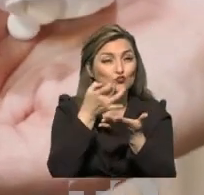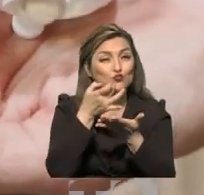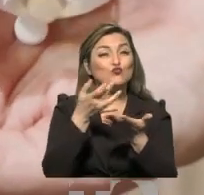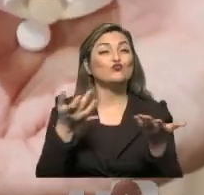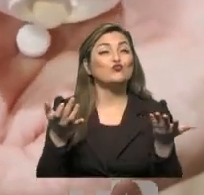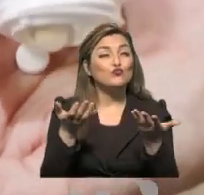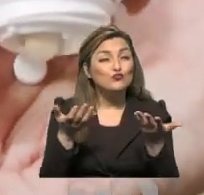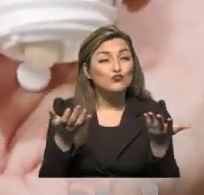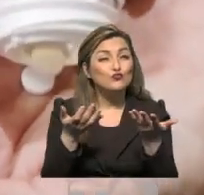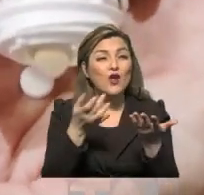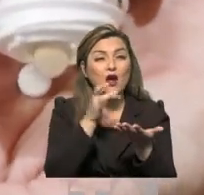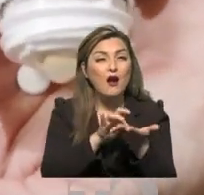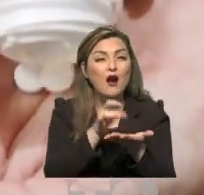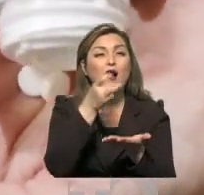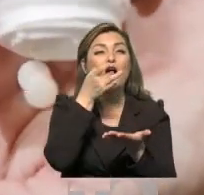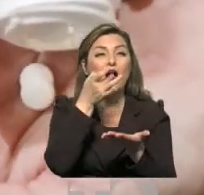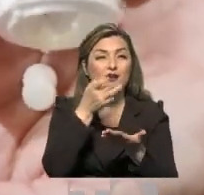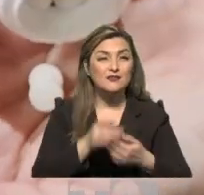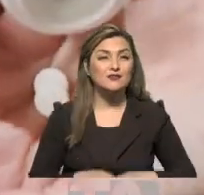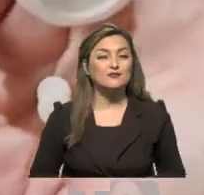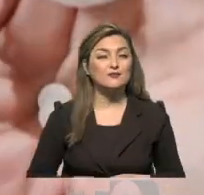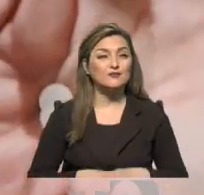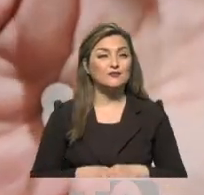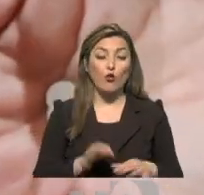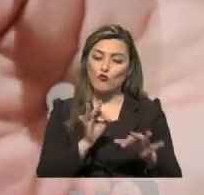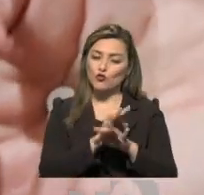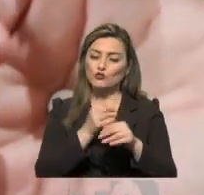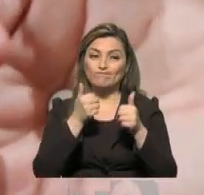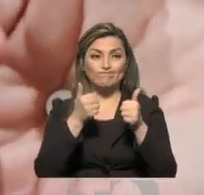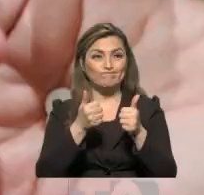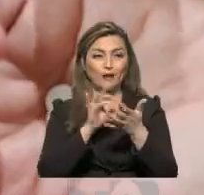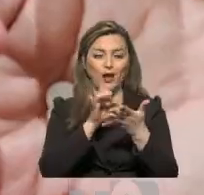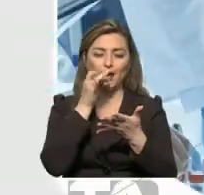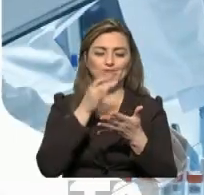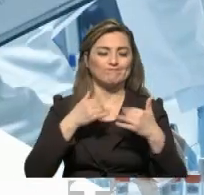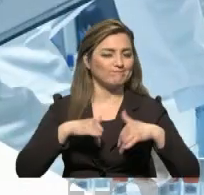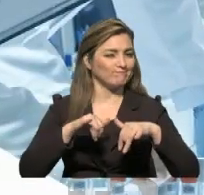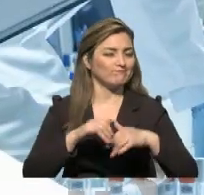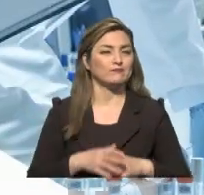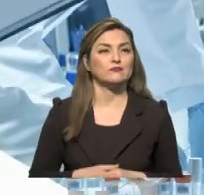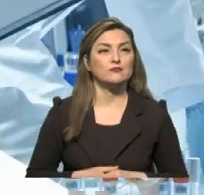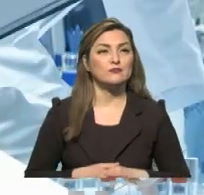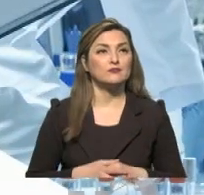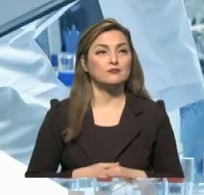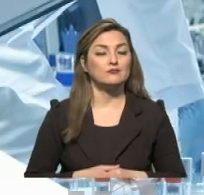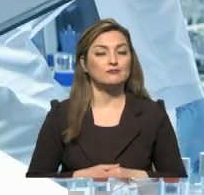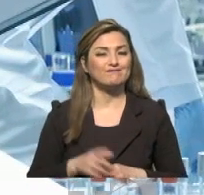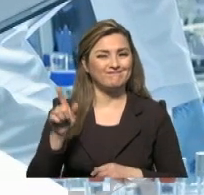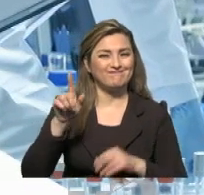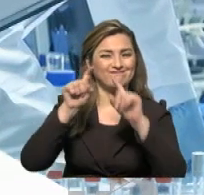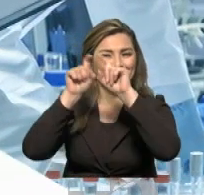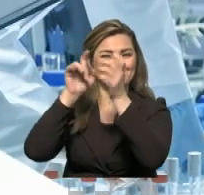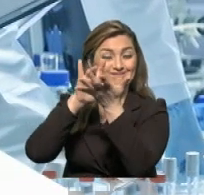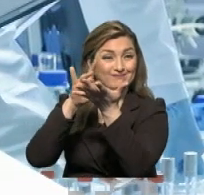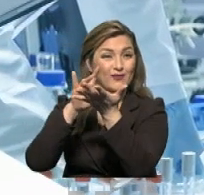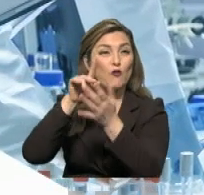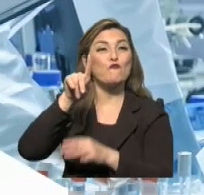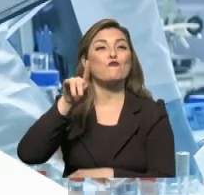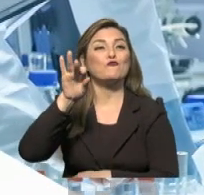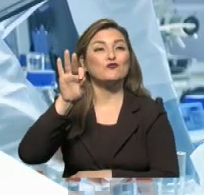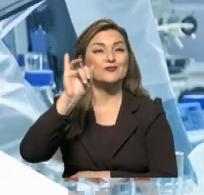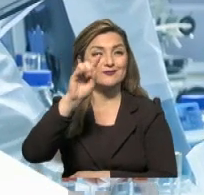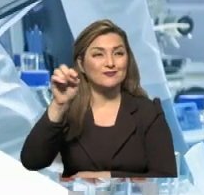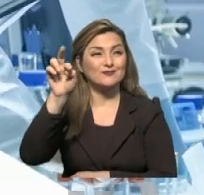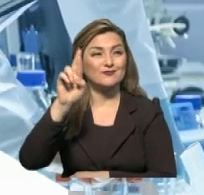administraría por vía oral en el caso de que este funcione. En un comunicado Pfizer explica que este fármaco que todavía no tiene el nombre, pero es lo llamado